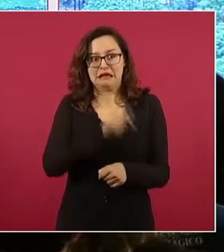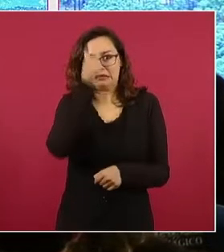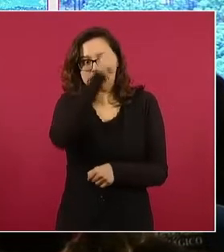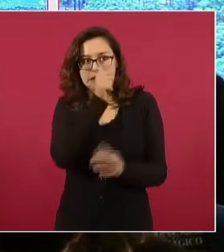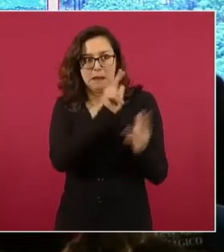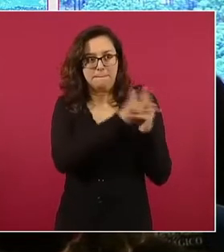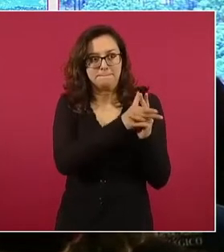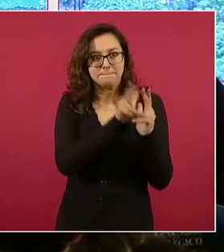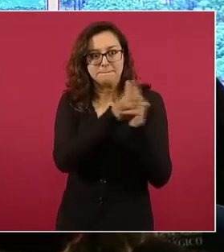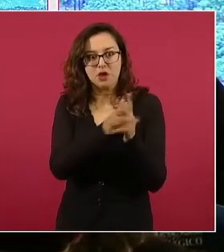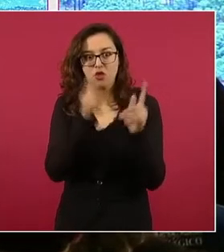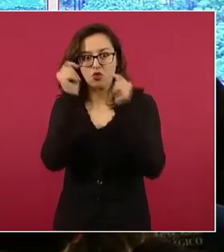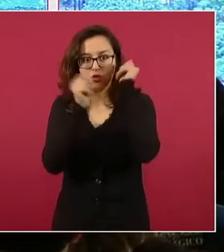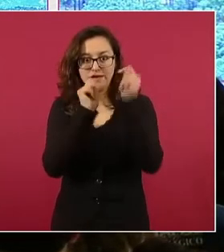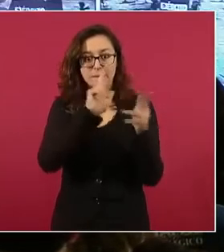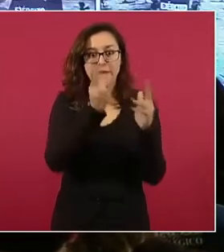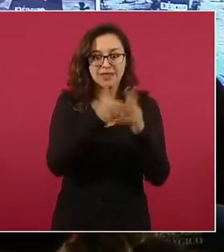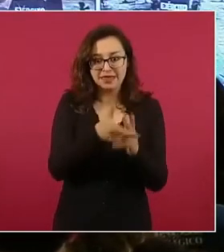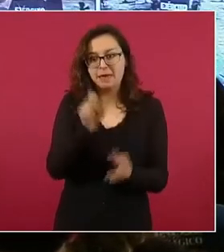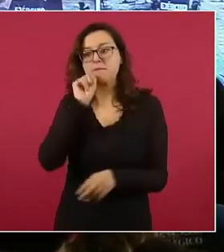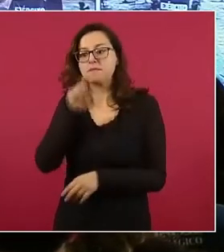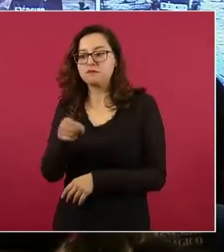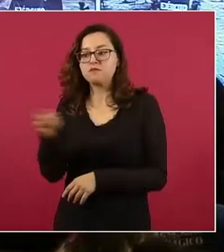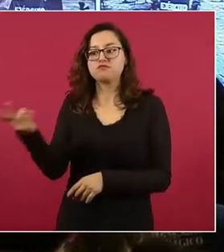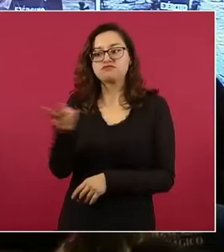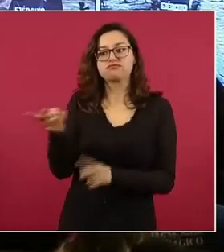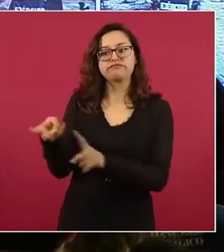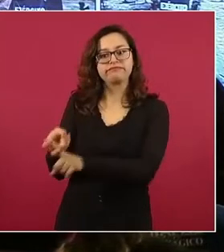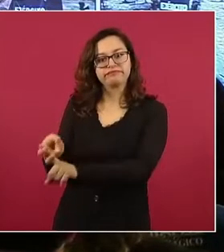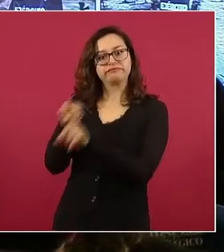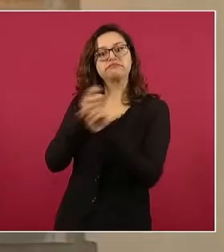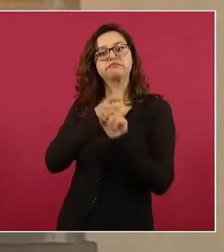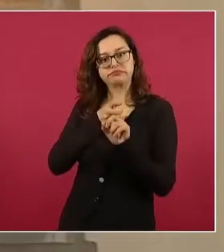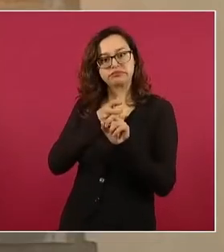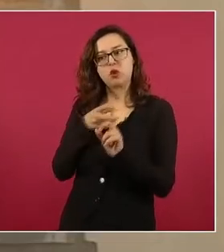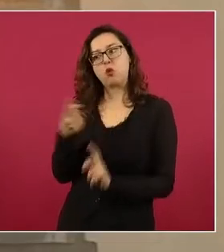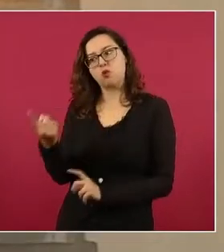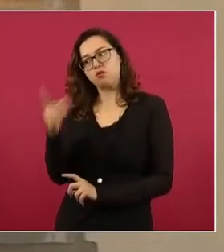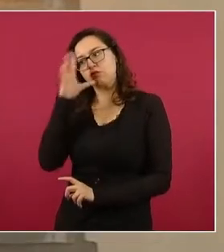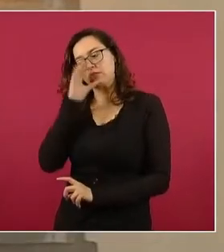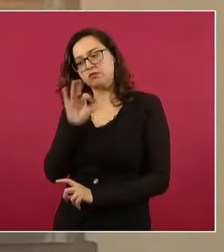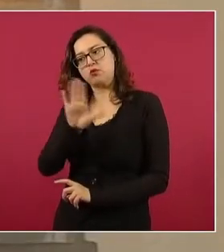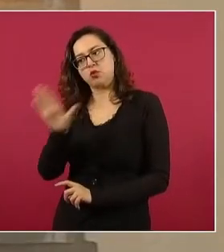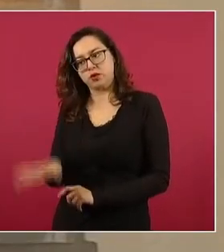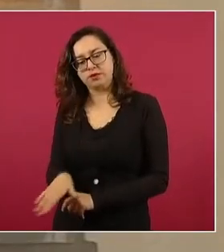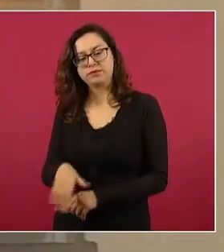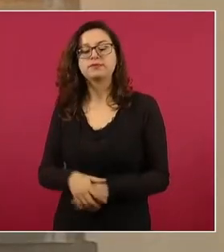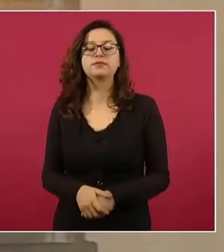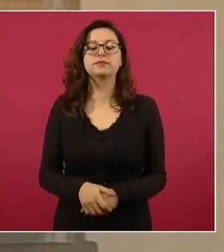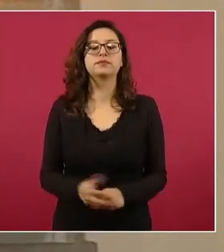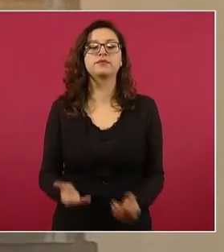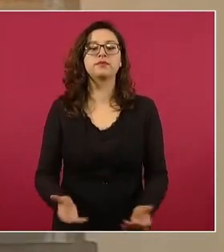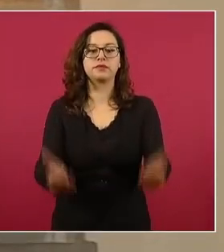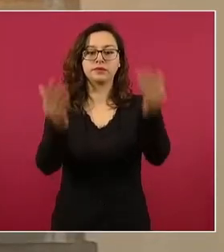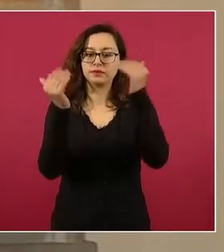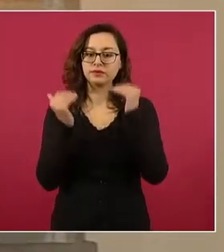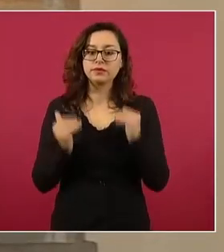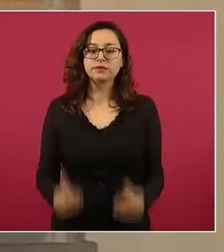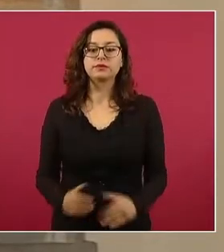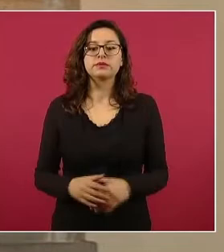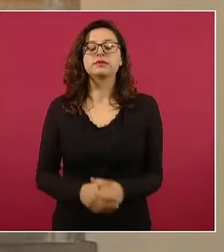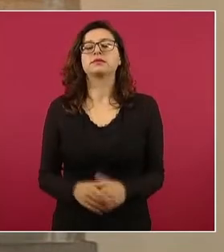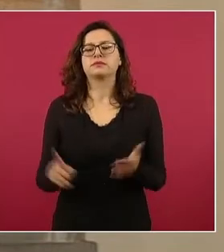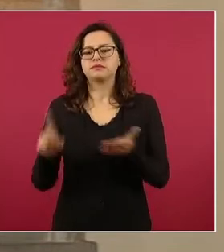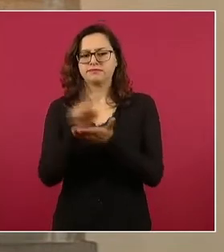y al guía de turistas. Siguiente, informar también que en un operativo de combate al narcomenudeo y tráfico de